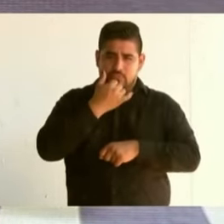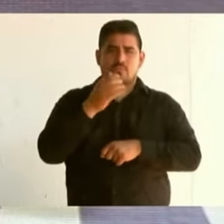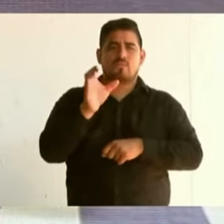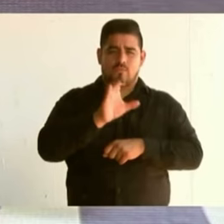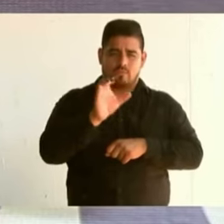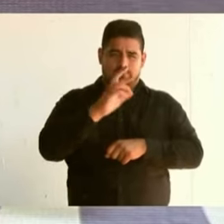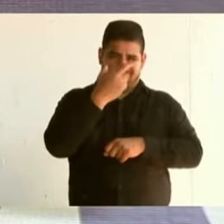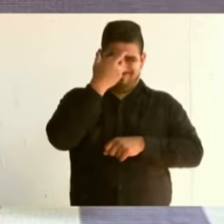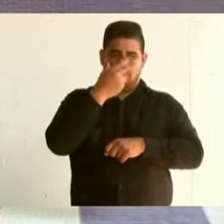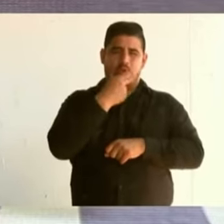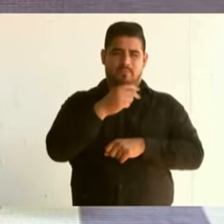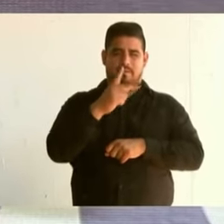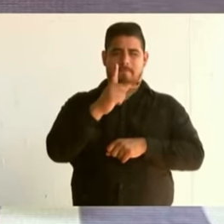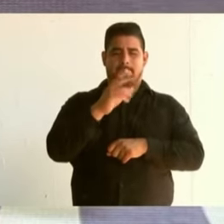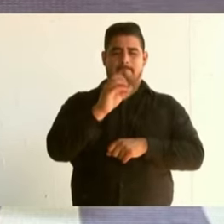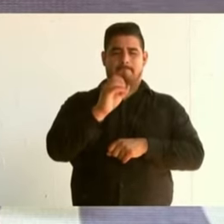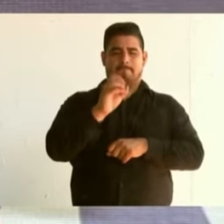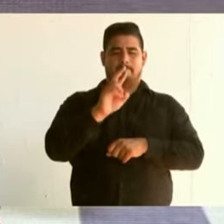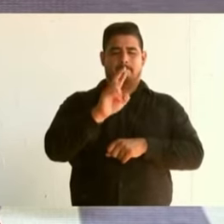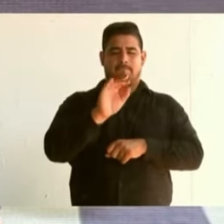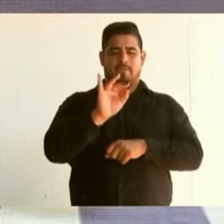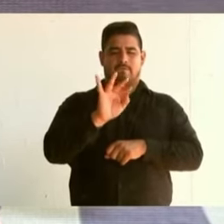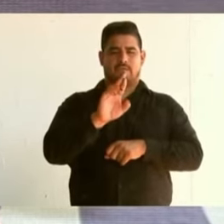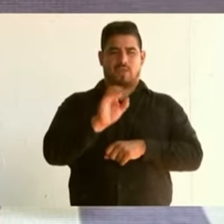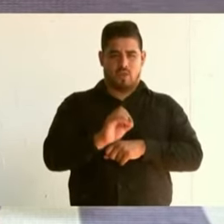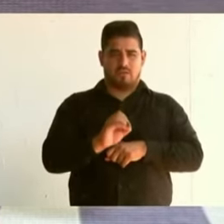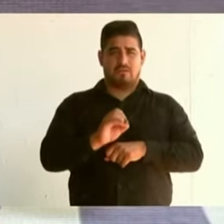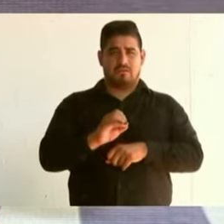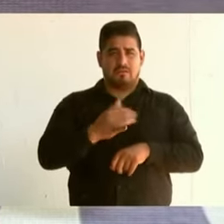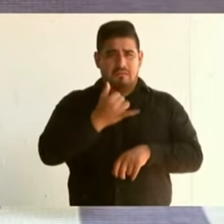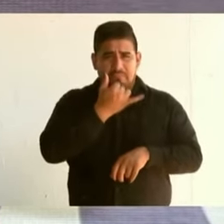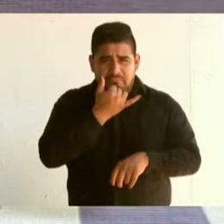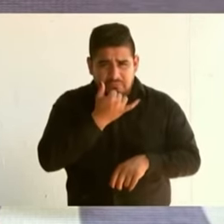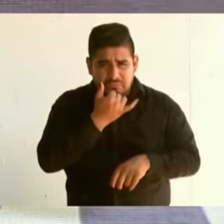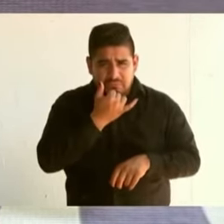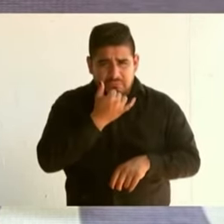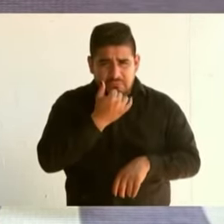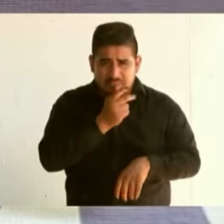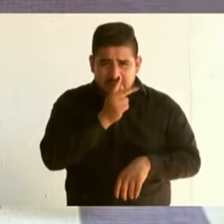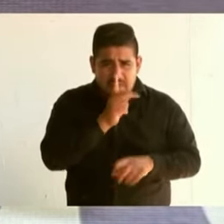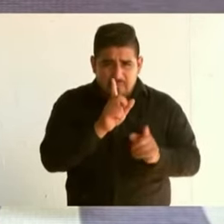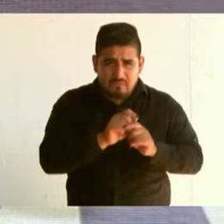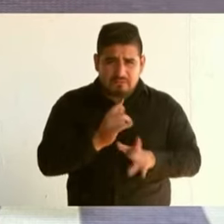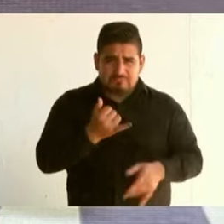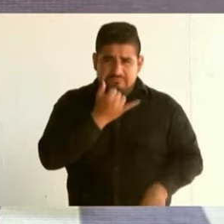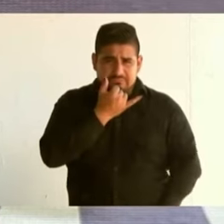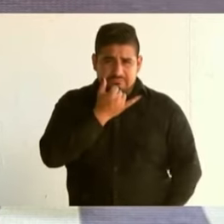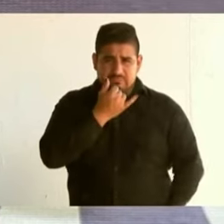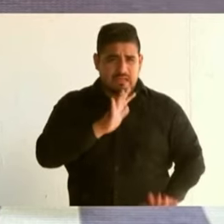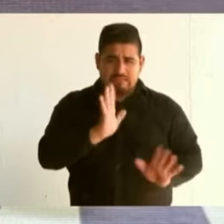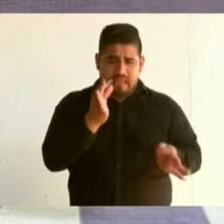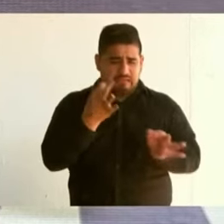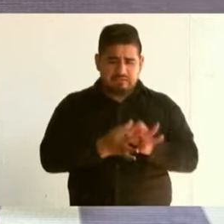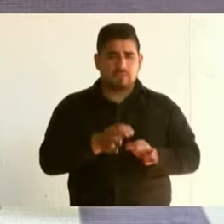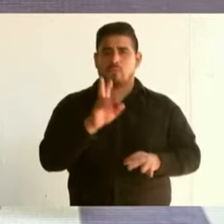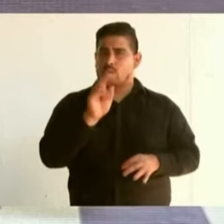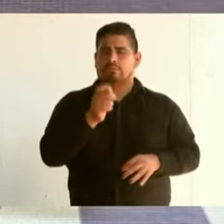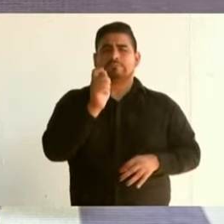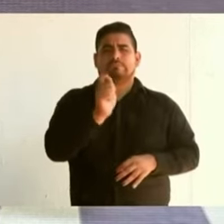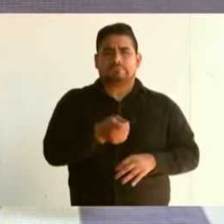régimen porfirista. El perdón no es sólo una palabra. Significó y ha significado